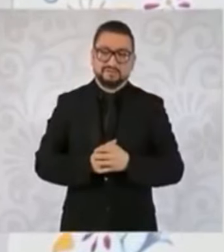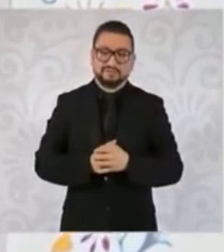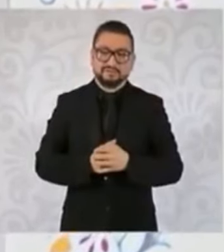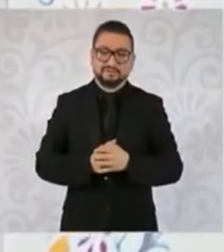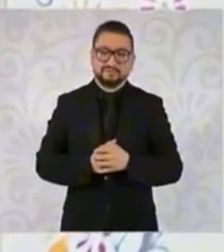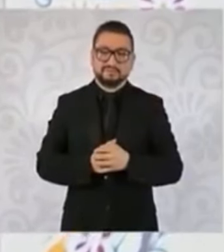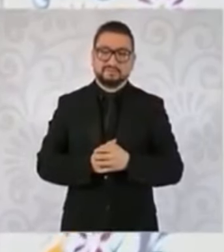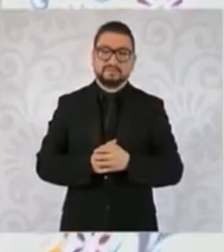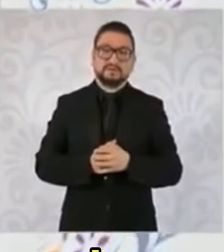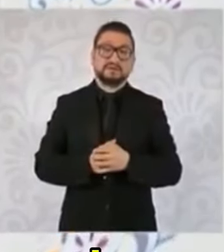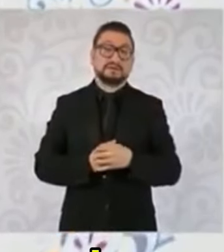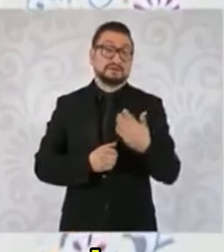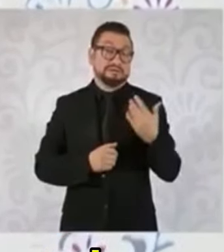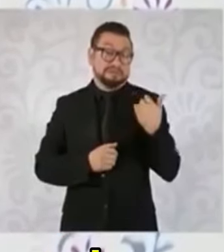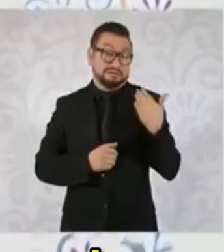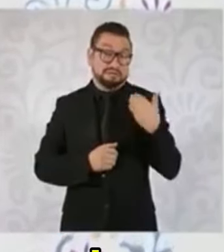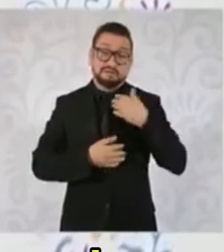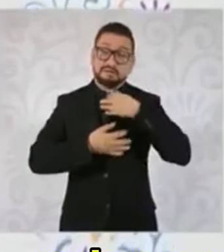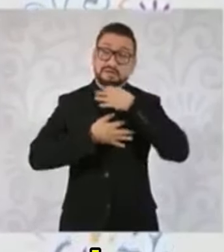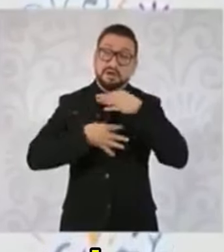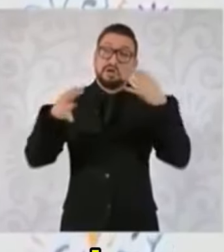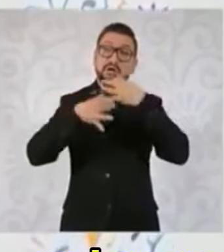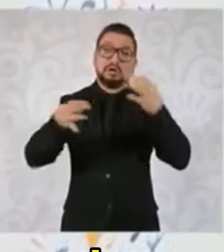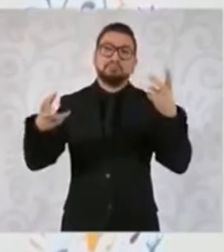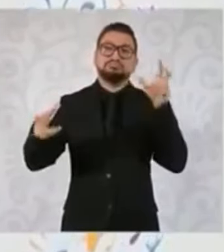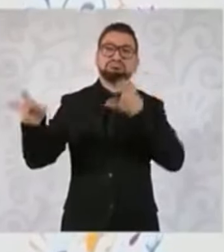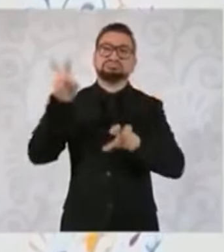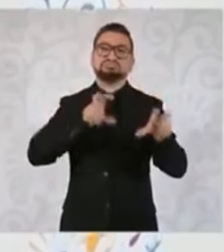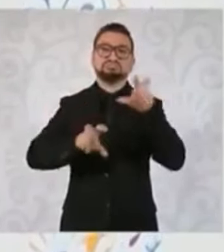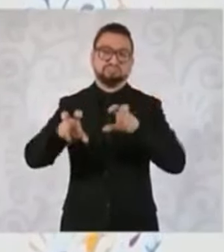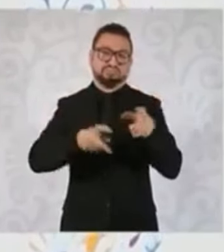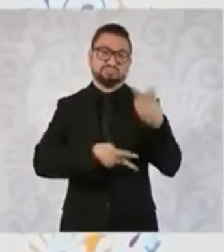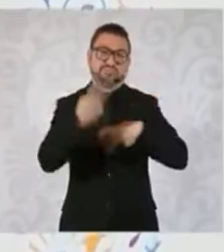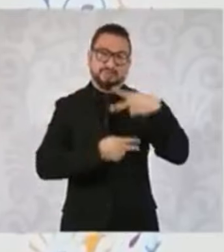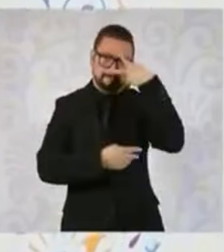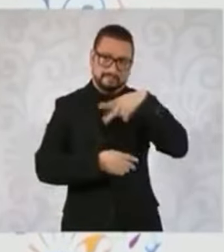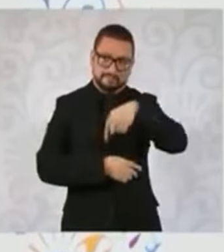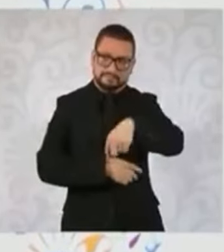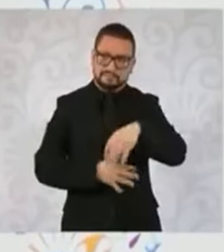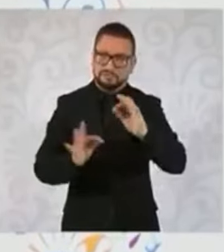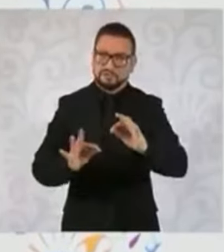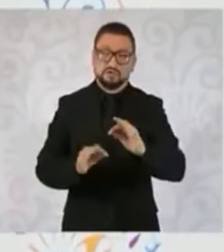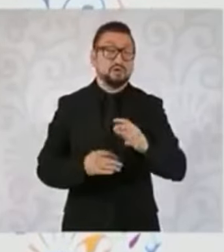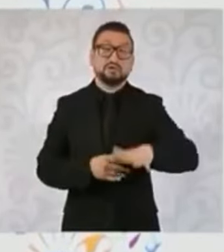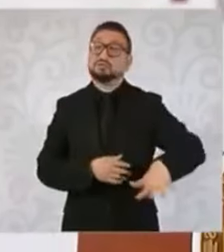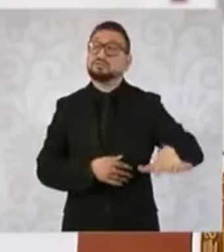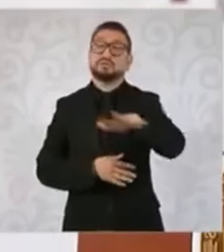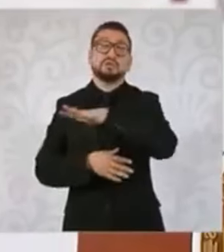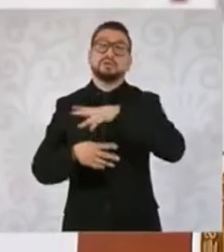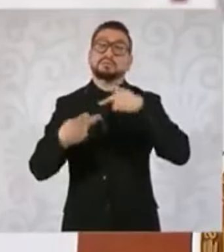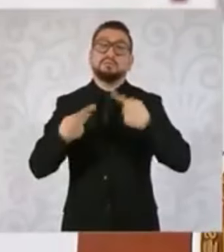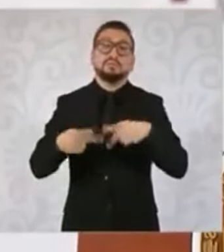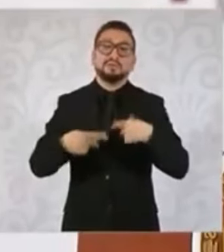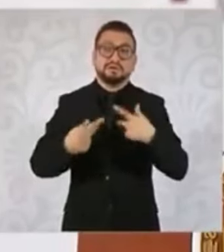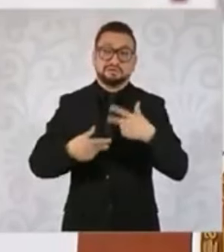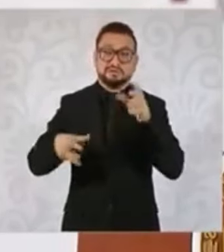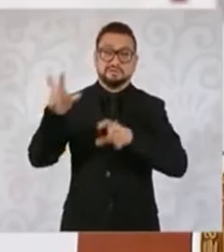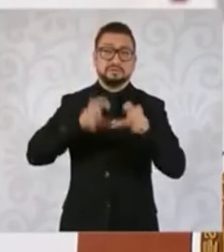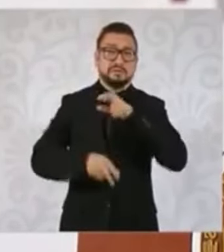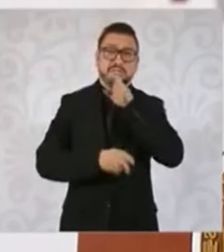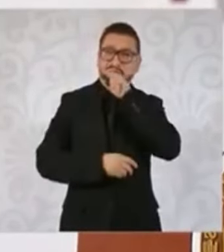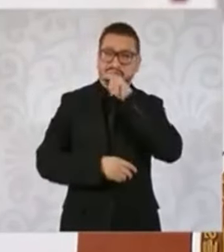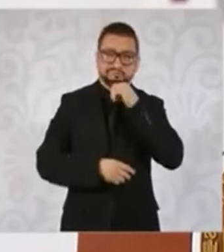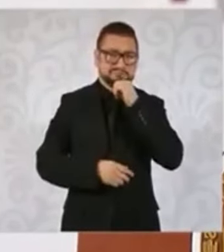Y recientemente se han anunciado varias inversiones en México. Y como lo dije, no tiene de qué preocuparse el inversionista